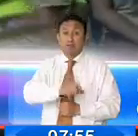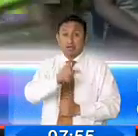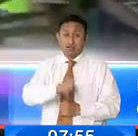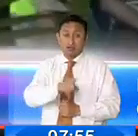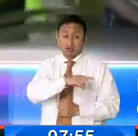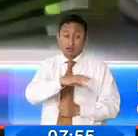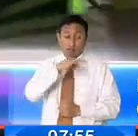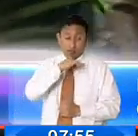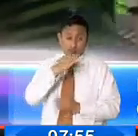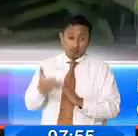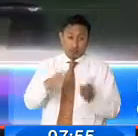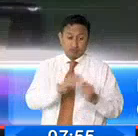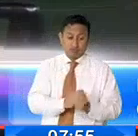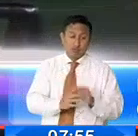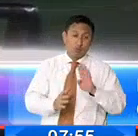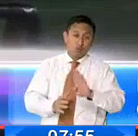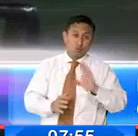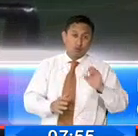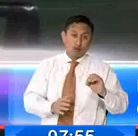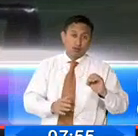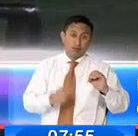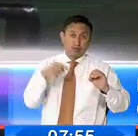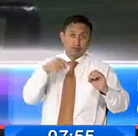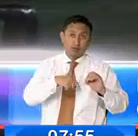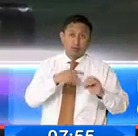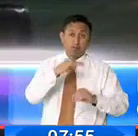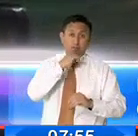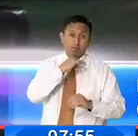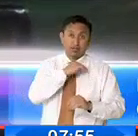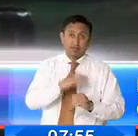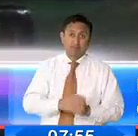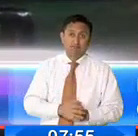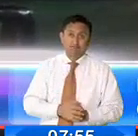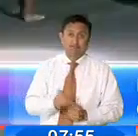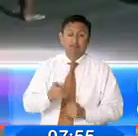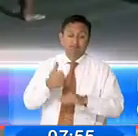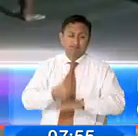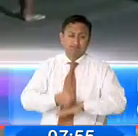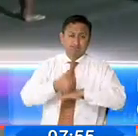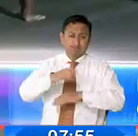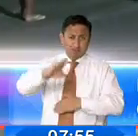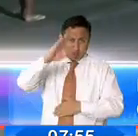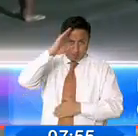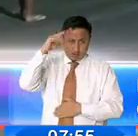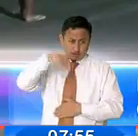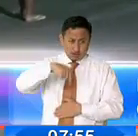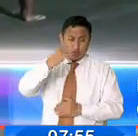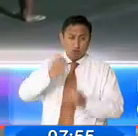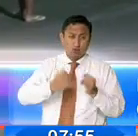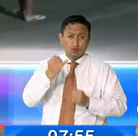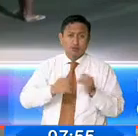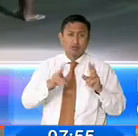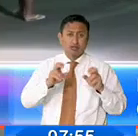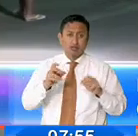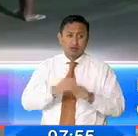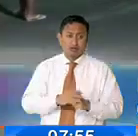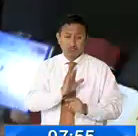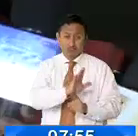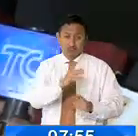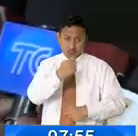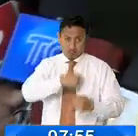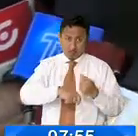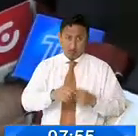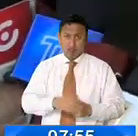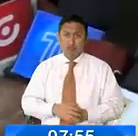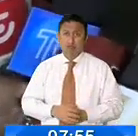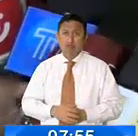en Manaví. 40 de estos crímenes ocurrieron en Manta. Según la policía, este último caso no está relacionado con ajuste de cuentas.